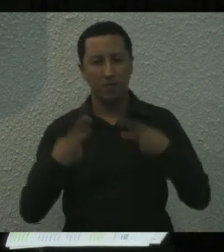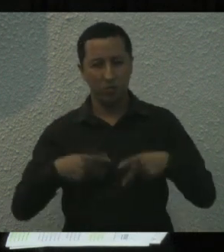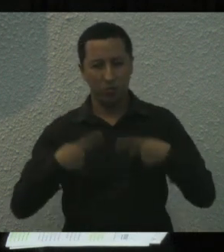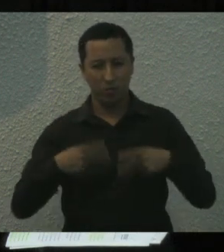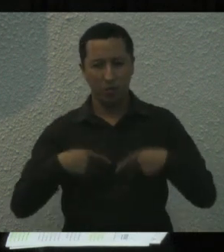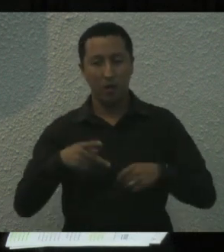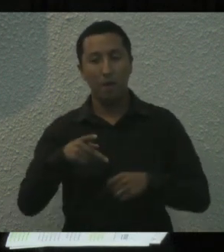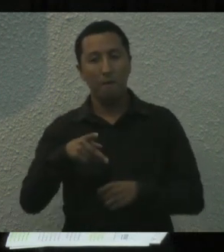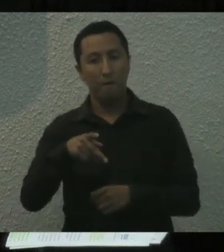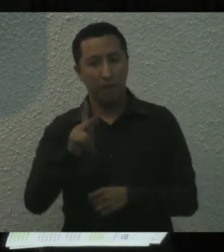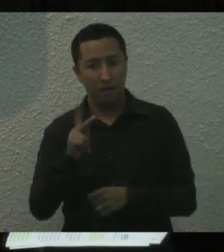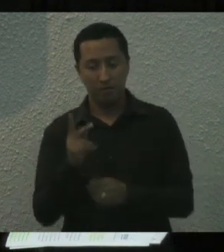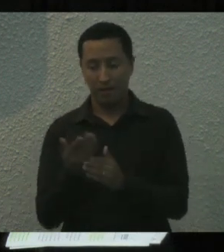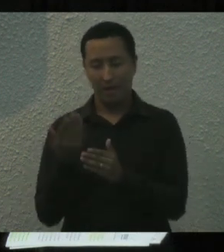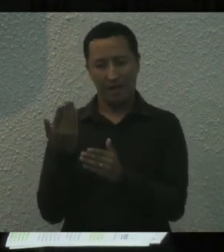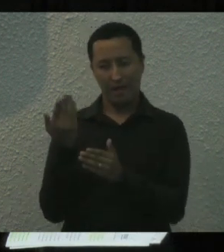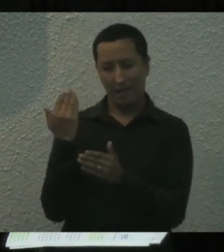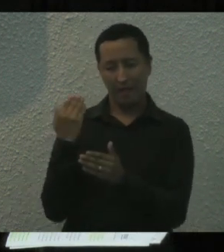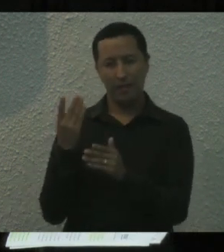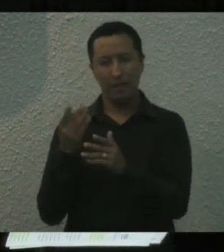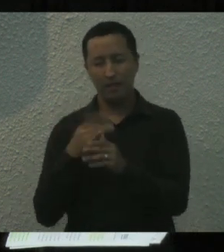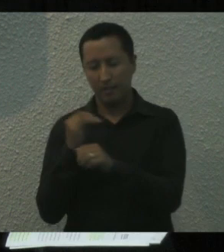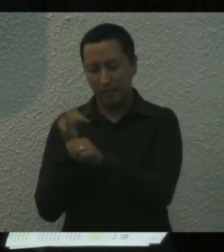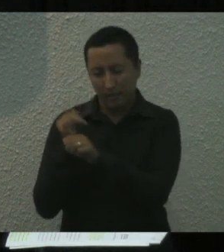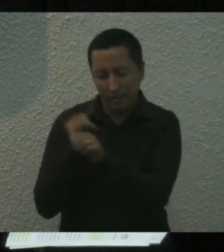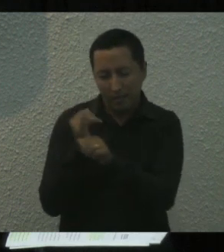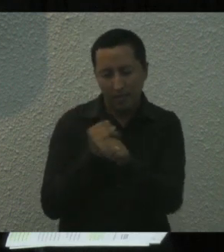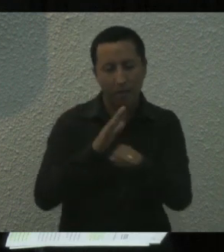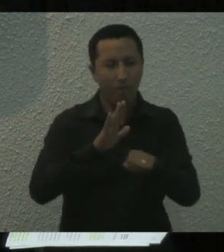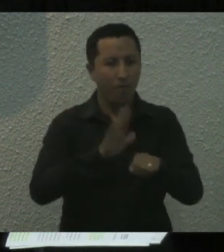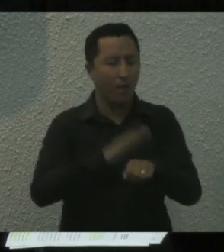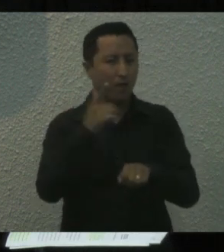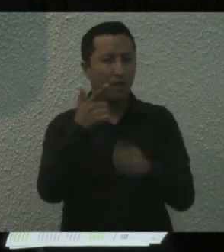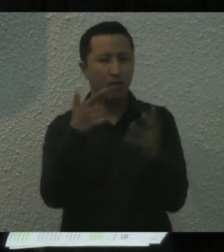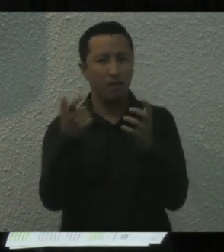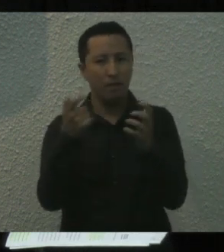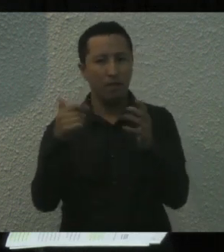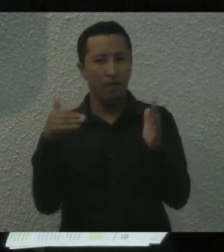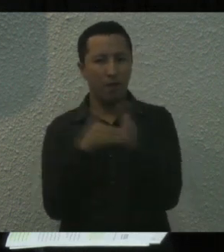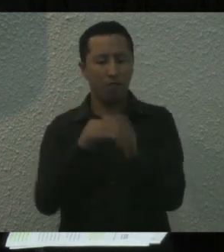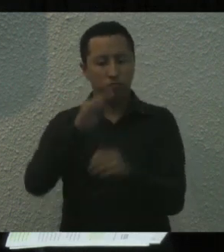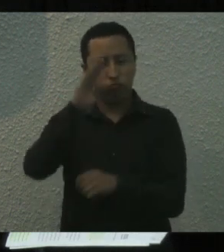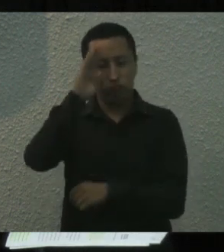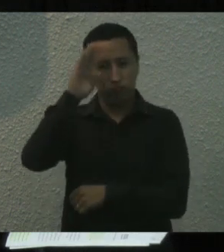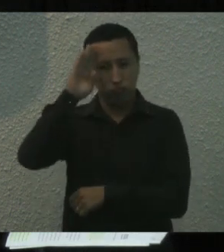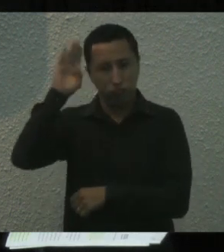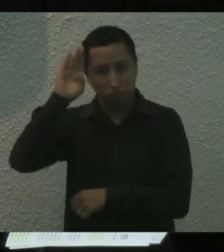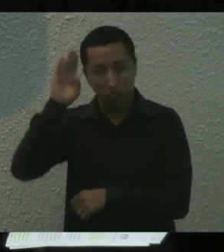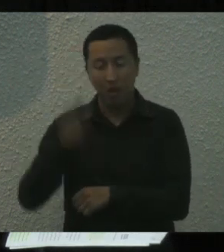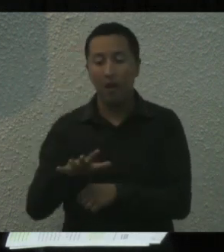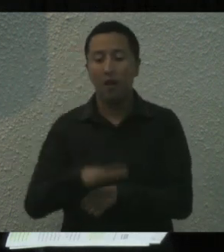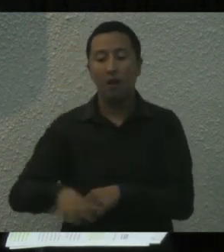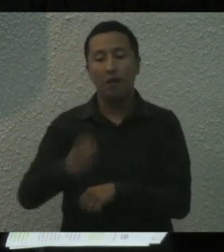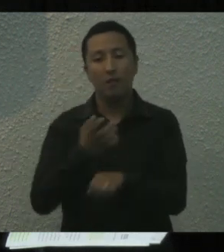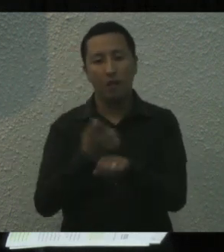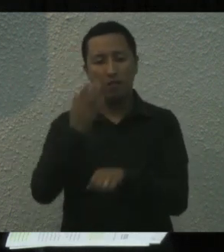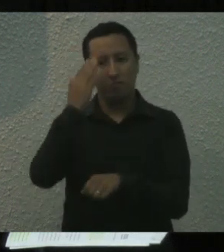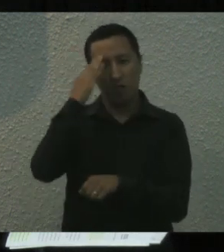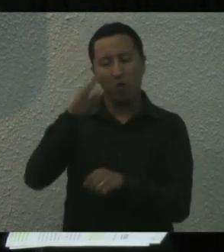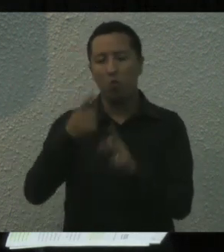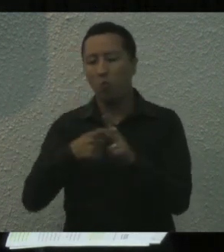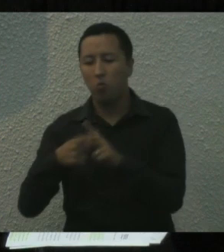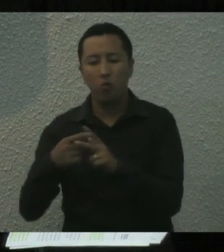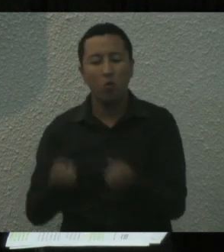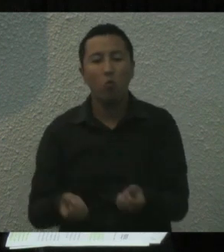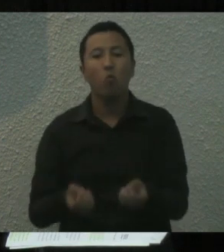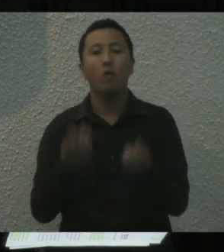Sin embargo, estudios recientes hablan más de 700 mil. No obstante, en nuestro estado se desconoce el número oficial de